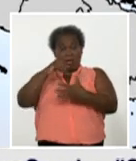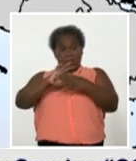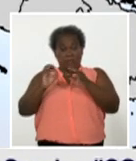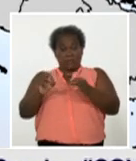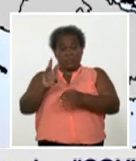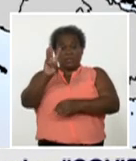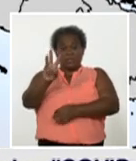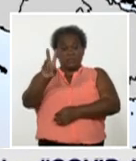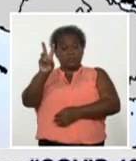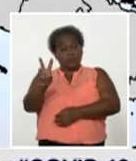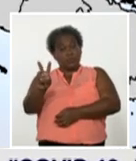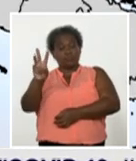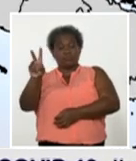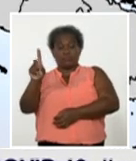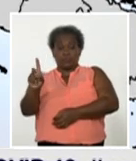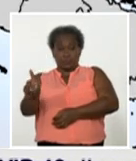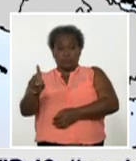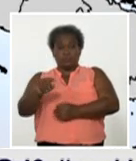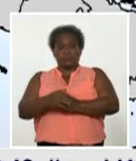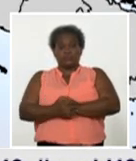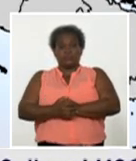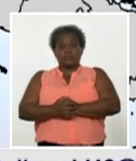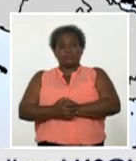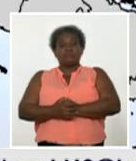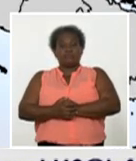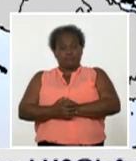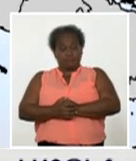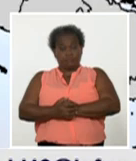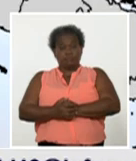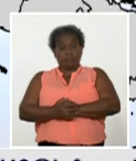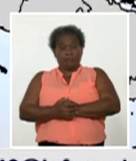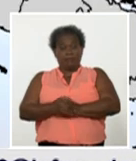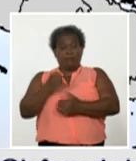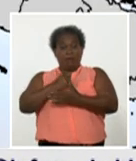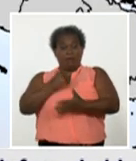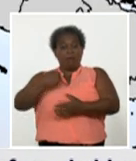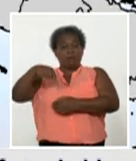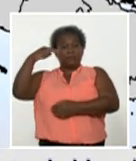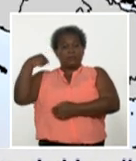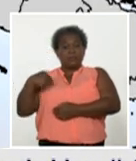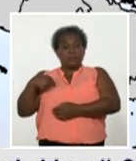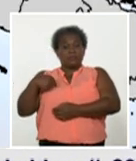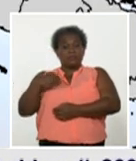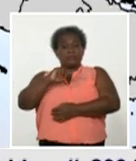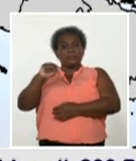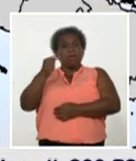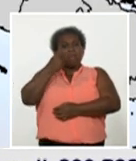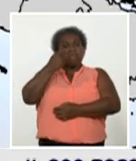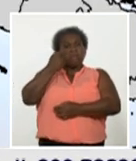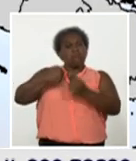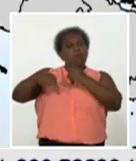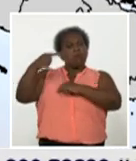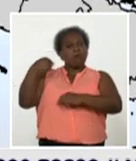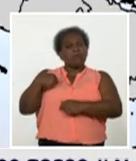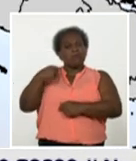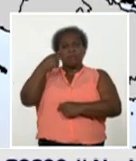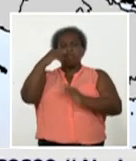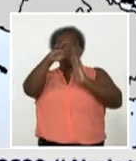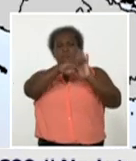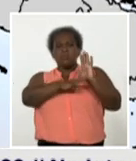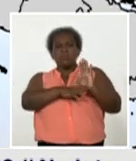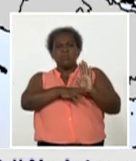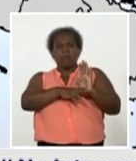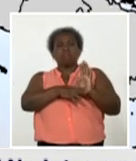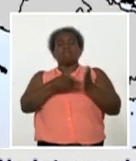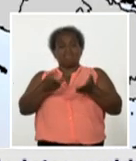31 casos confirmados ayer. Ya anoche vimos un grupo de medidas que estas provincias